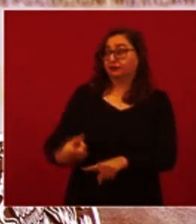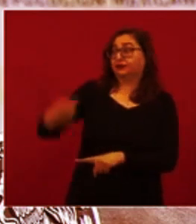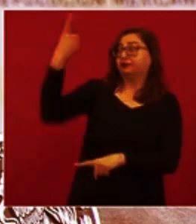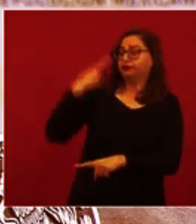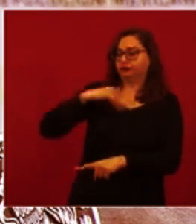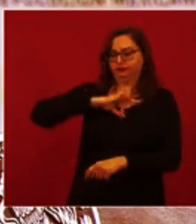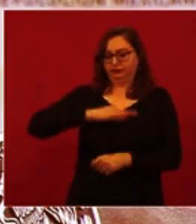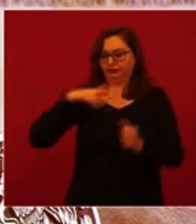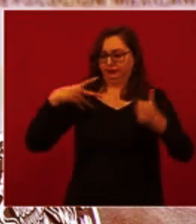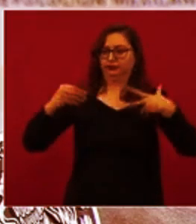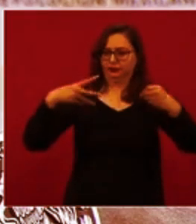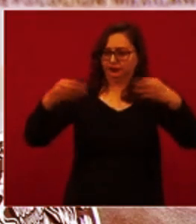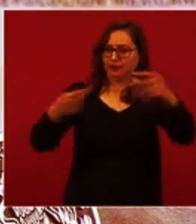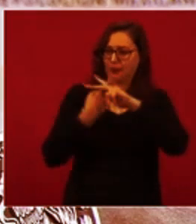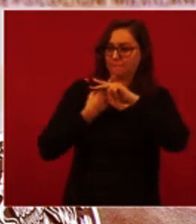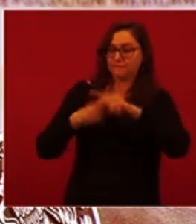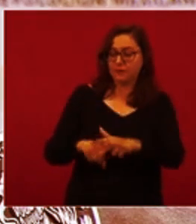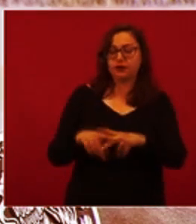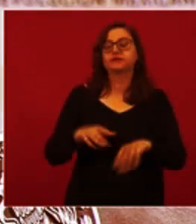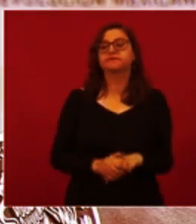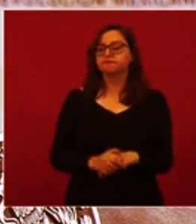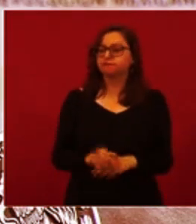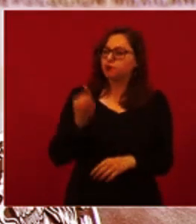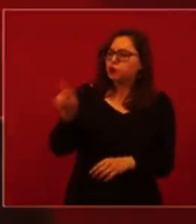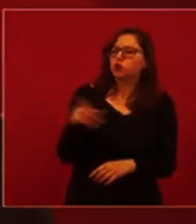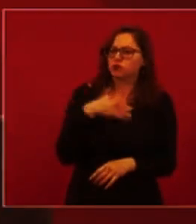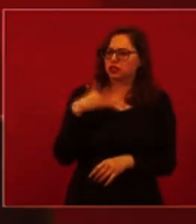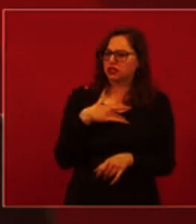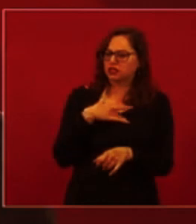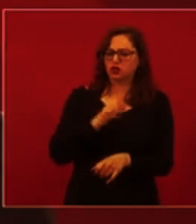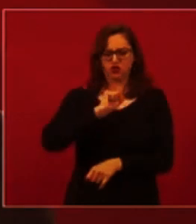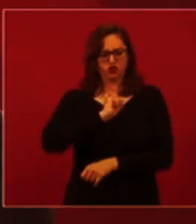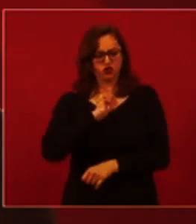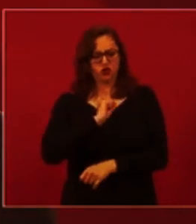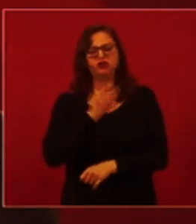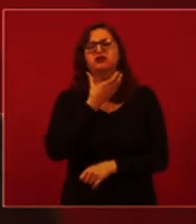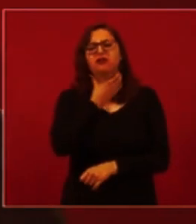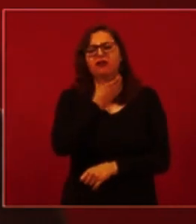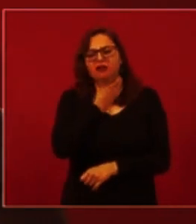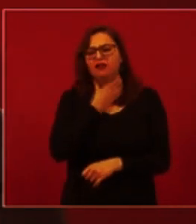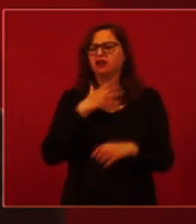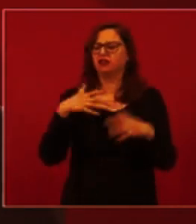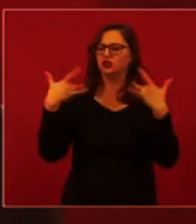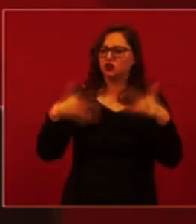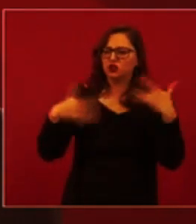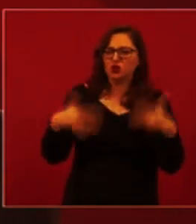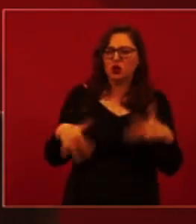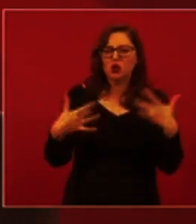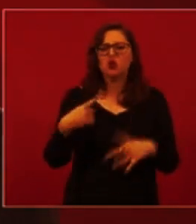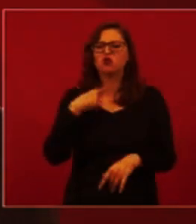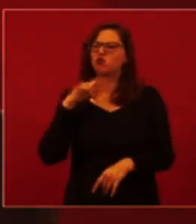Si se tienen síntomas, tos, dolor de garganta, ronquera, disponía, se llama